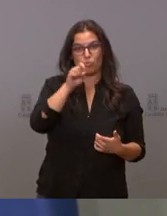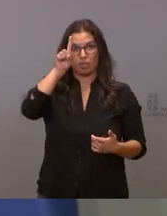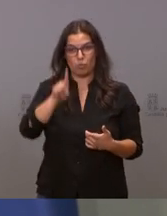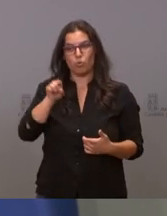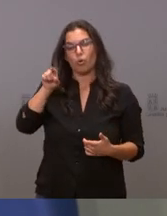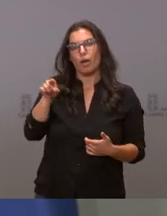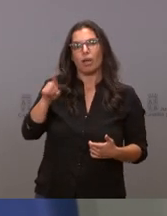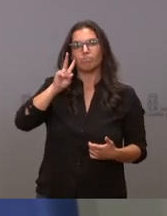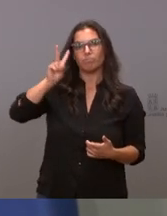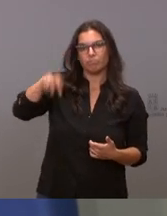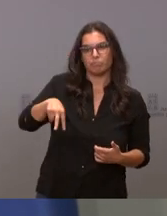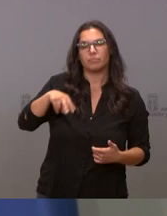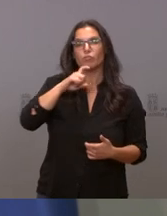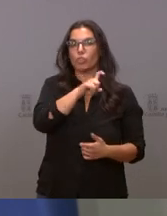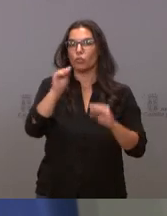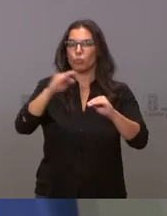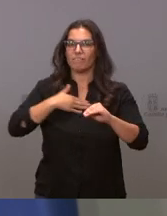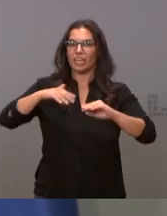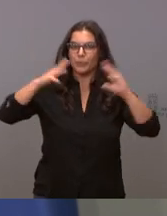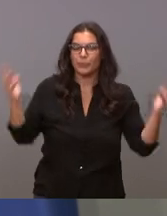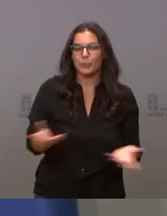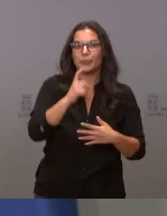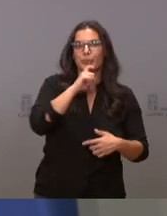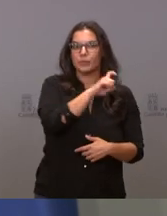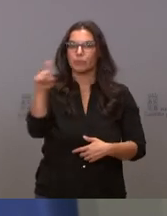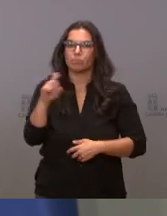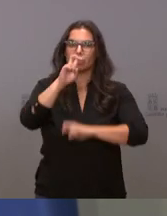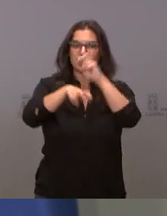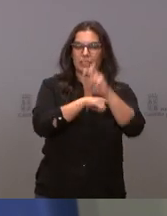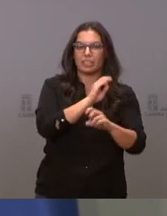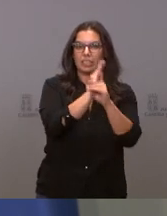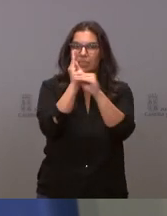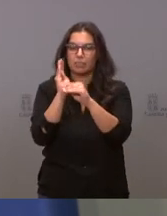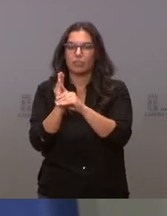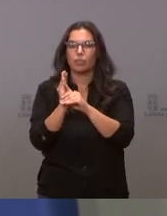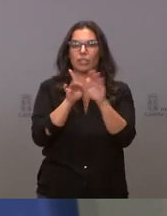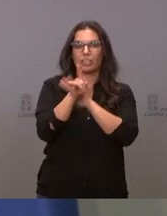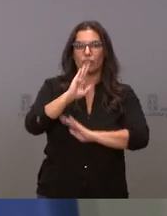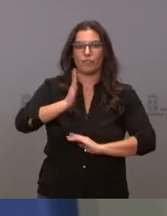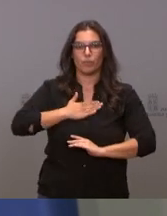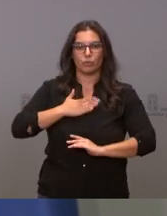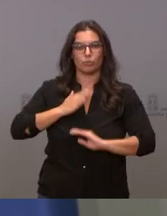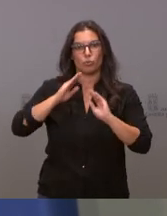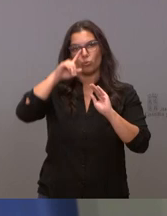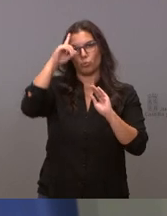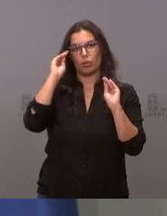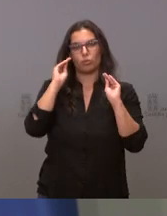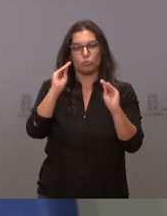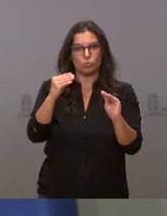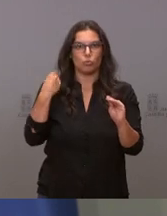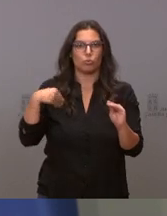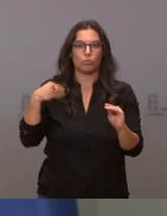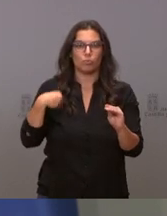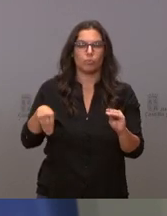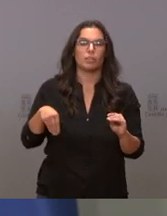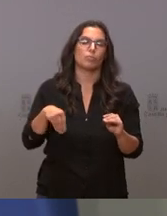finalidad la promoción, la conservación, la restauración y la gestión de los bienes del patrimonio cultural en el campo de